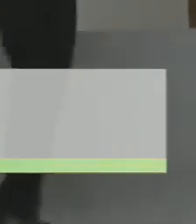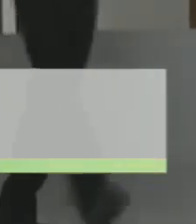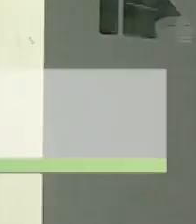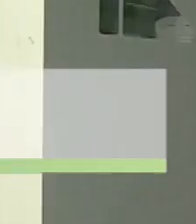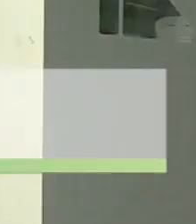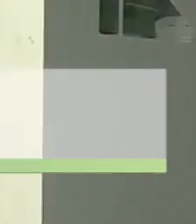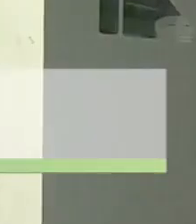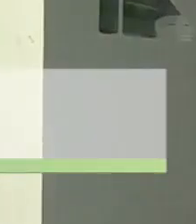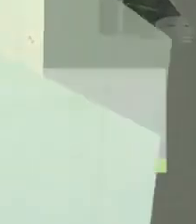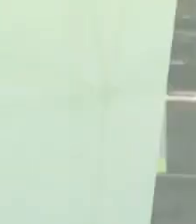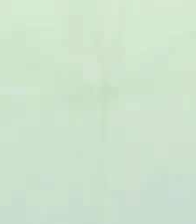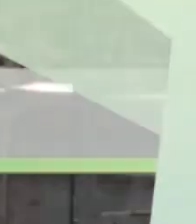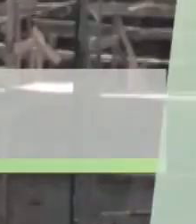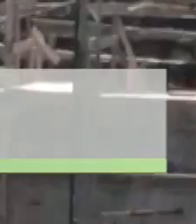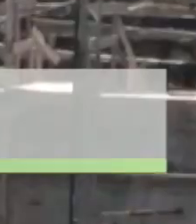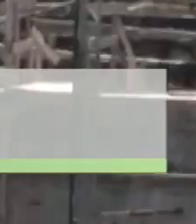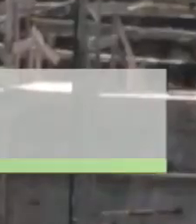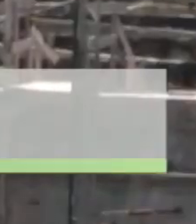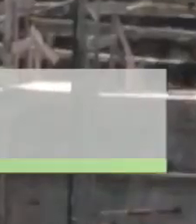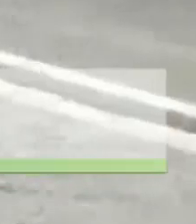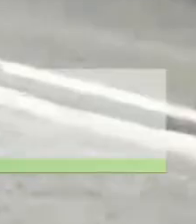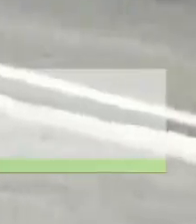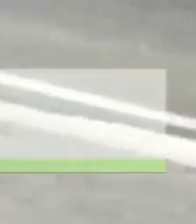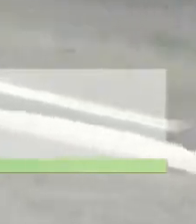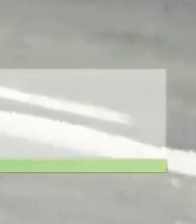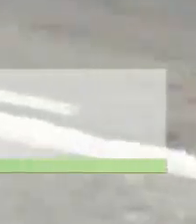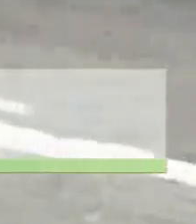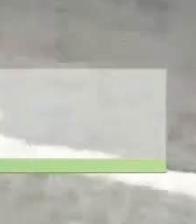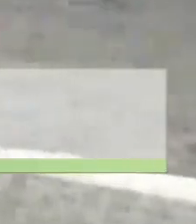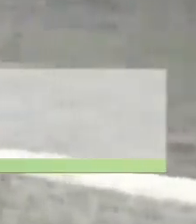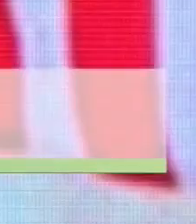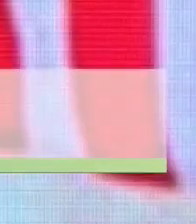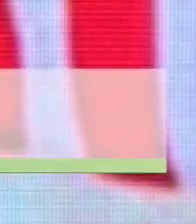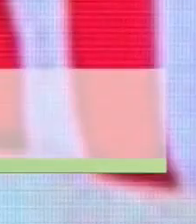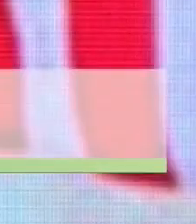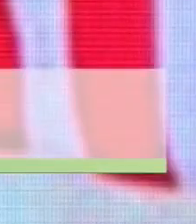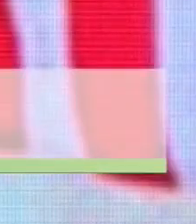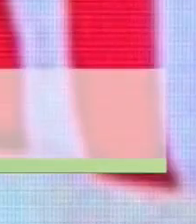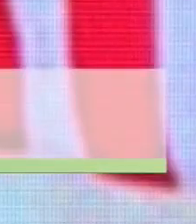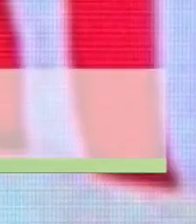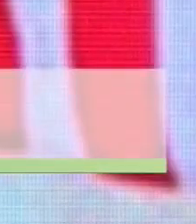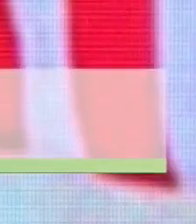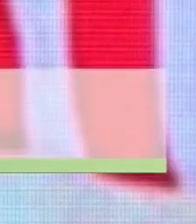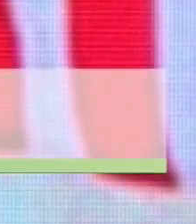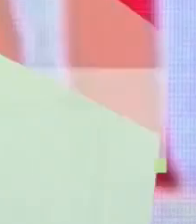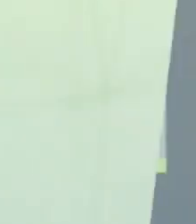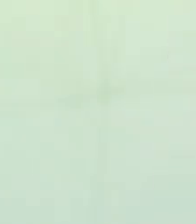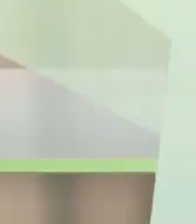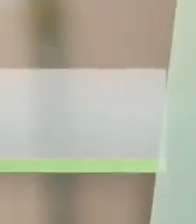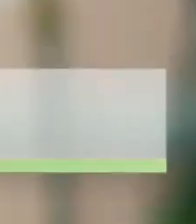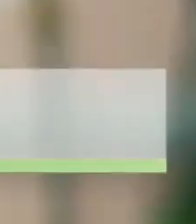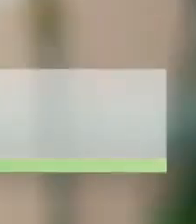por una persona en situación de calle. El ex embajador uruguayo en Cuba advirtió por la situación de la isla. Dijo que es muy complicada.